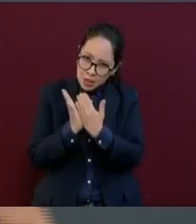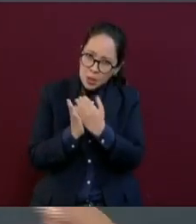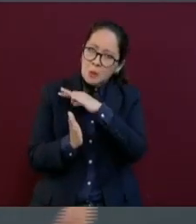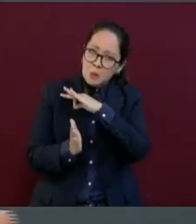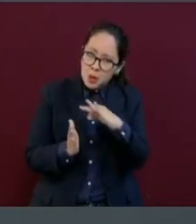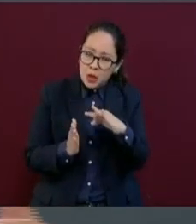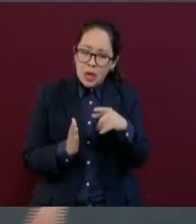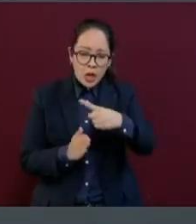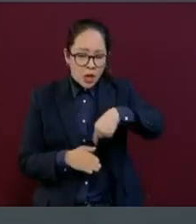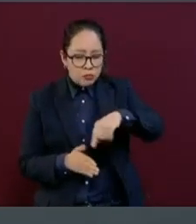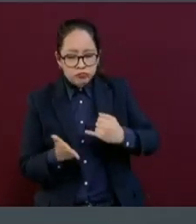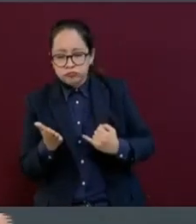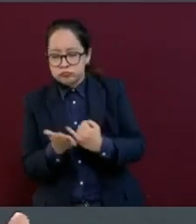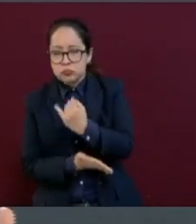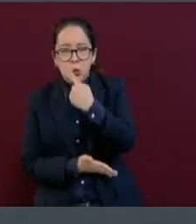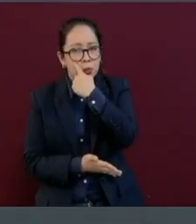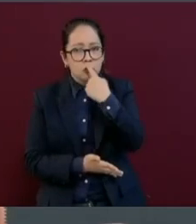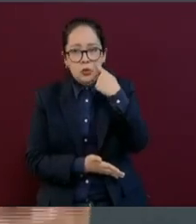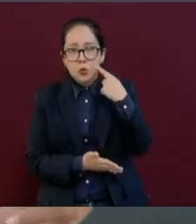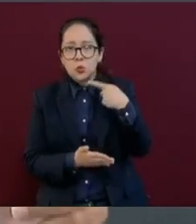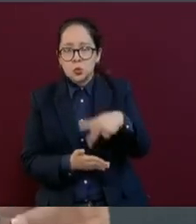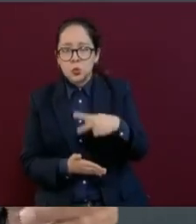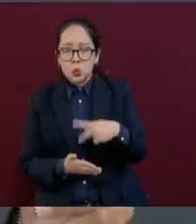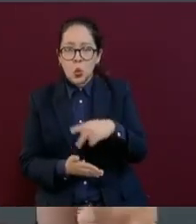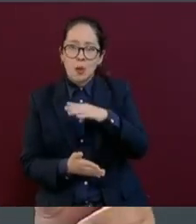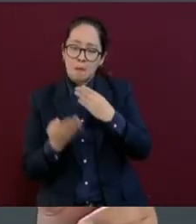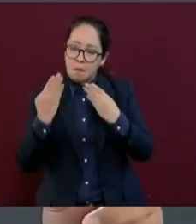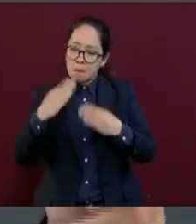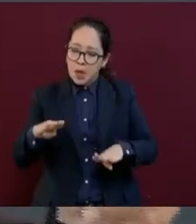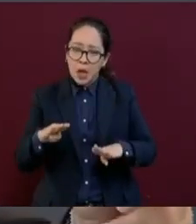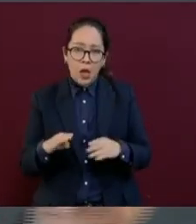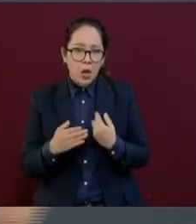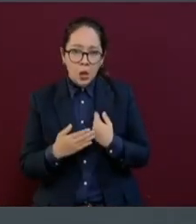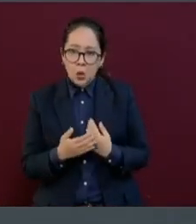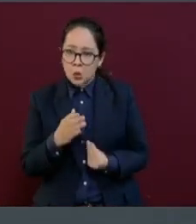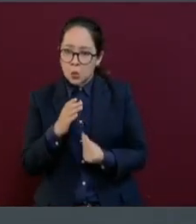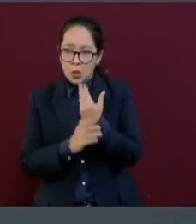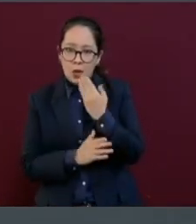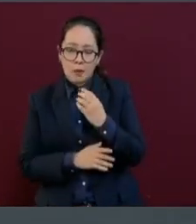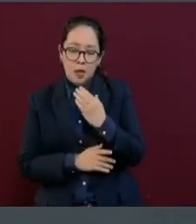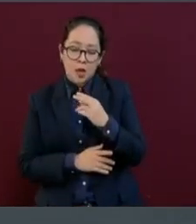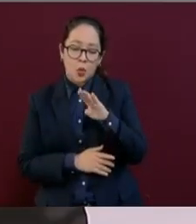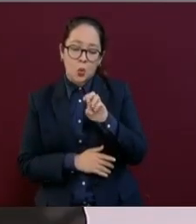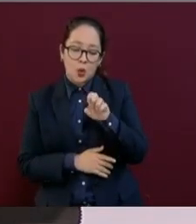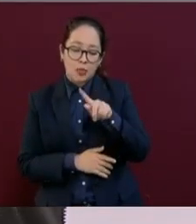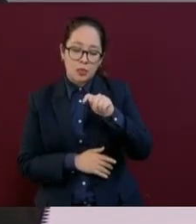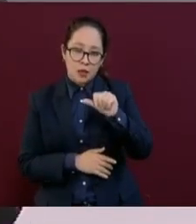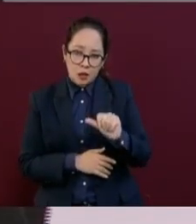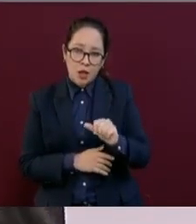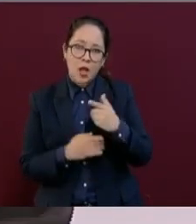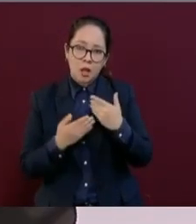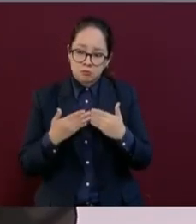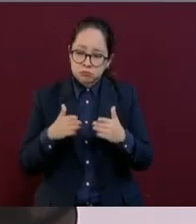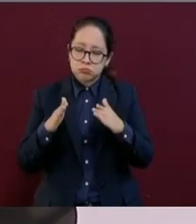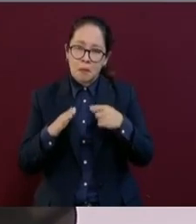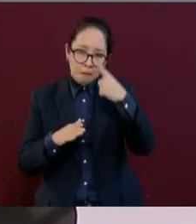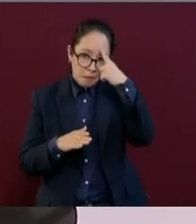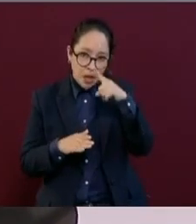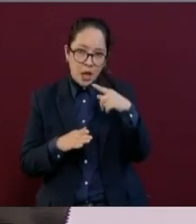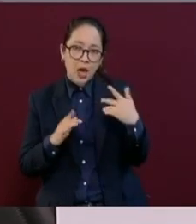abrir su cuenta y recibir de manera directa su beca